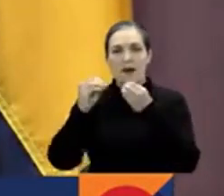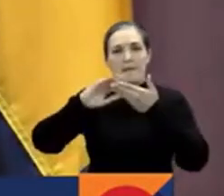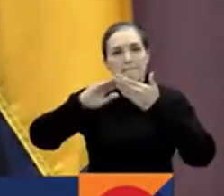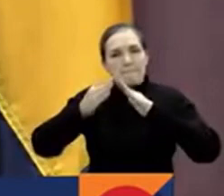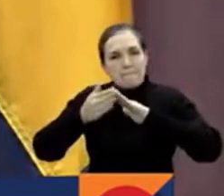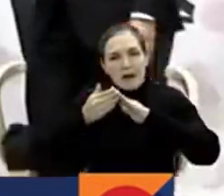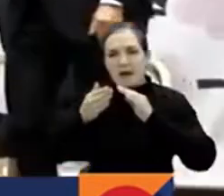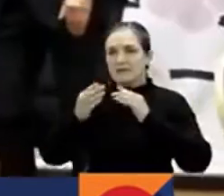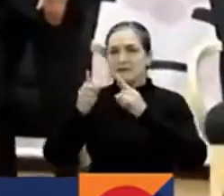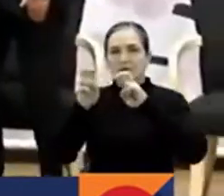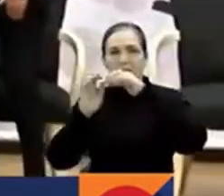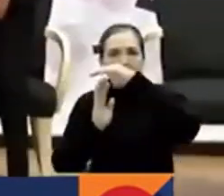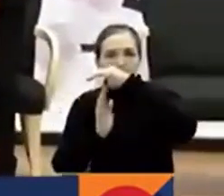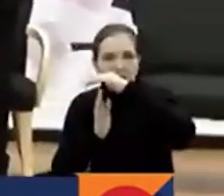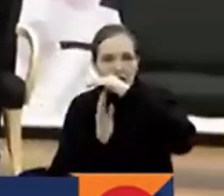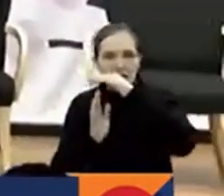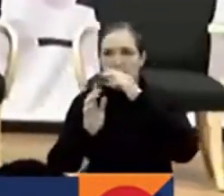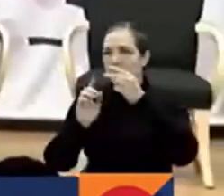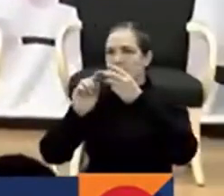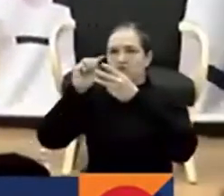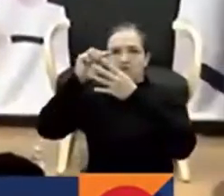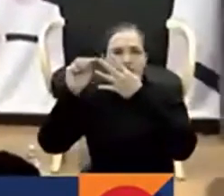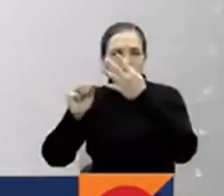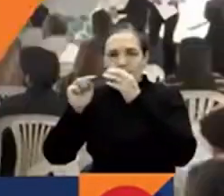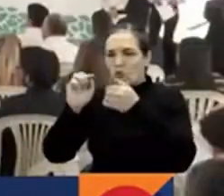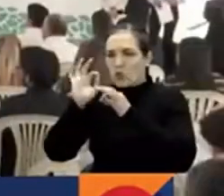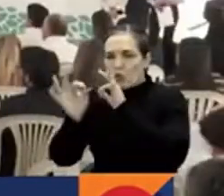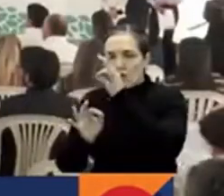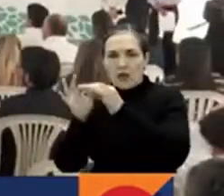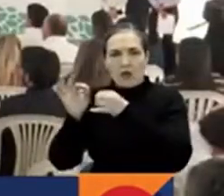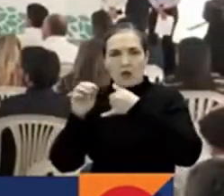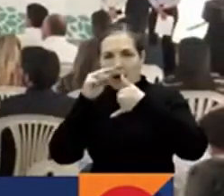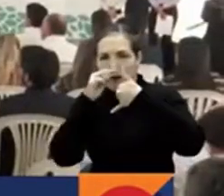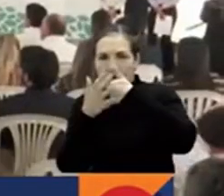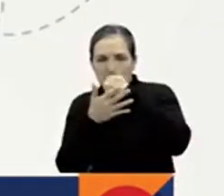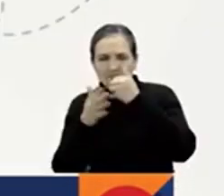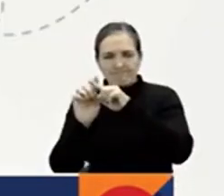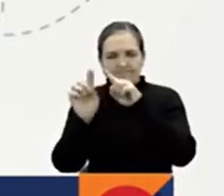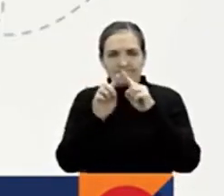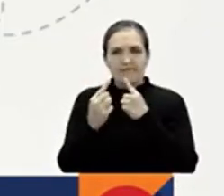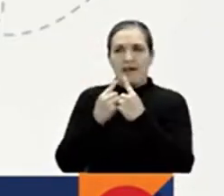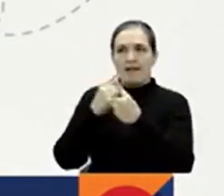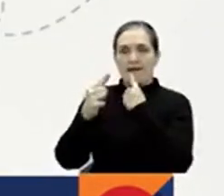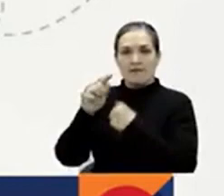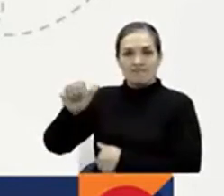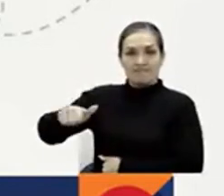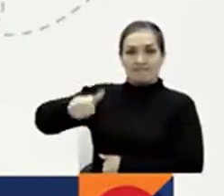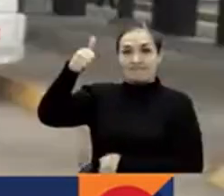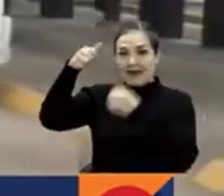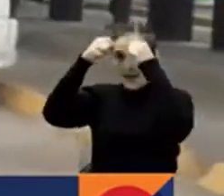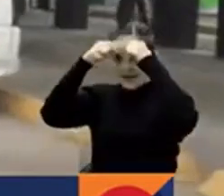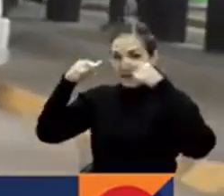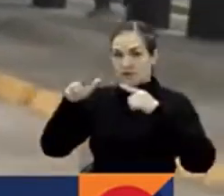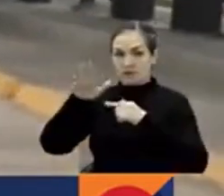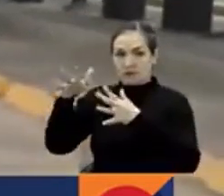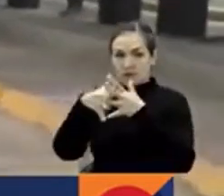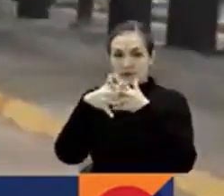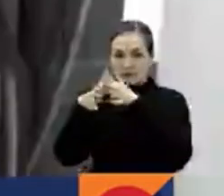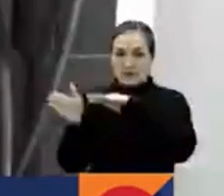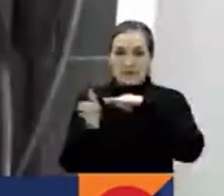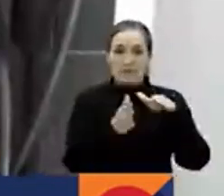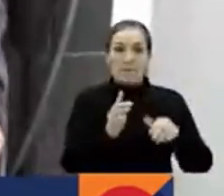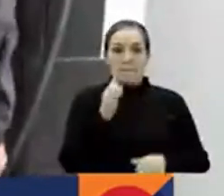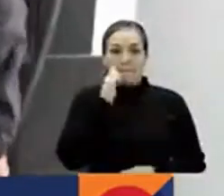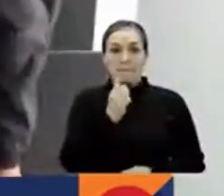Los temas en la agenda con el secretario de Estado, Antony Blinken. Este es el primer bus de servicio público basado en hidrógeno.